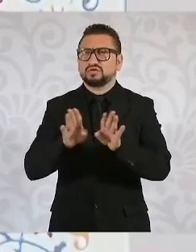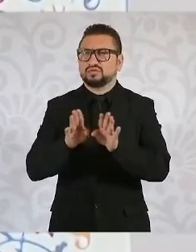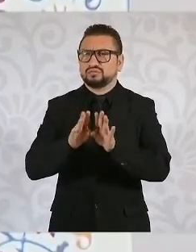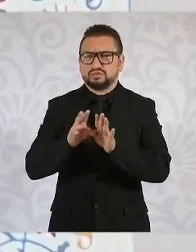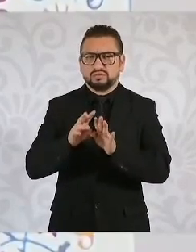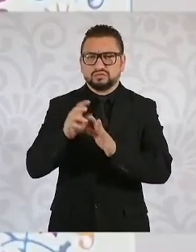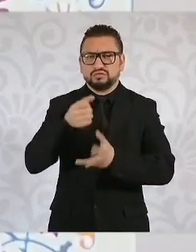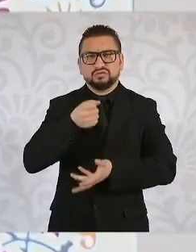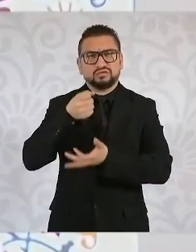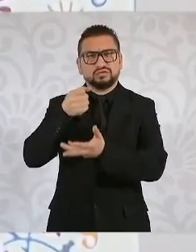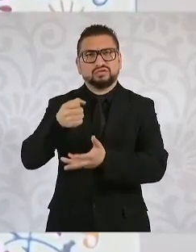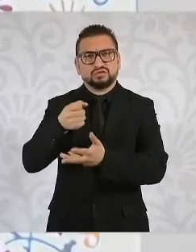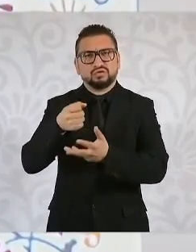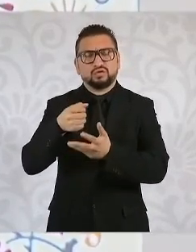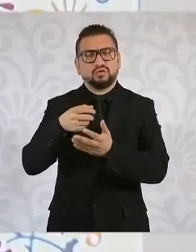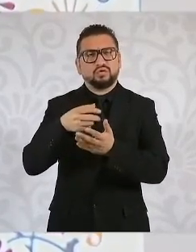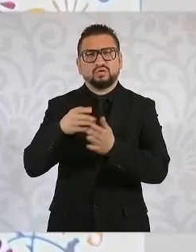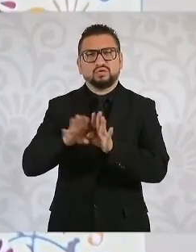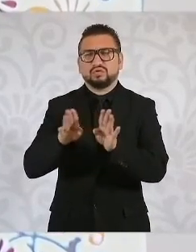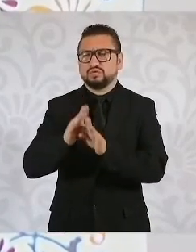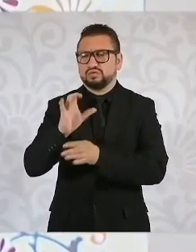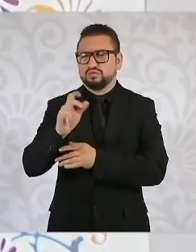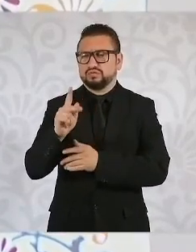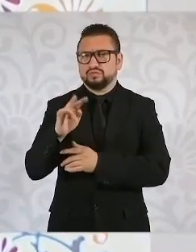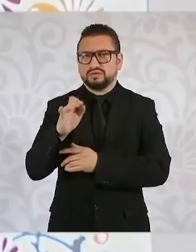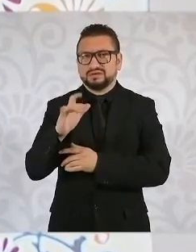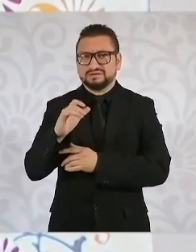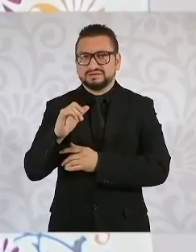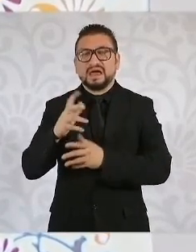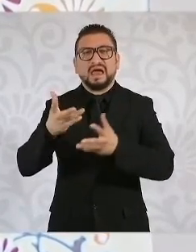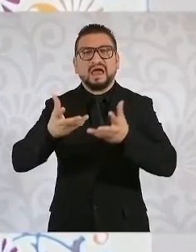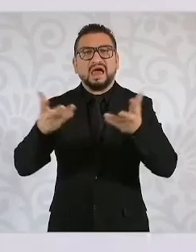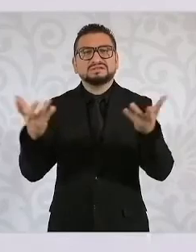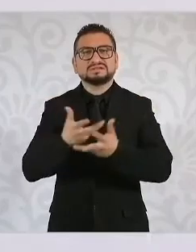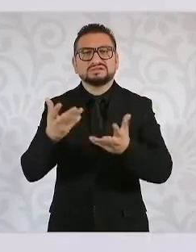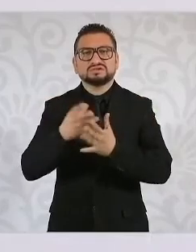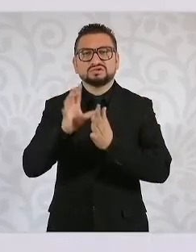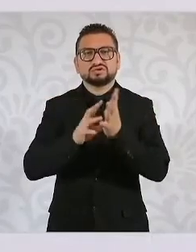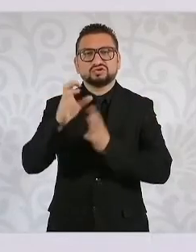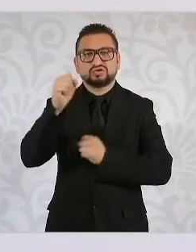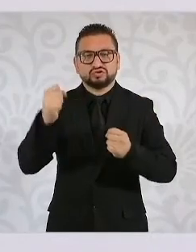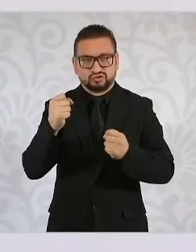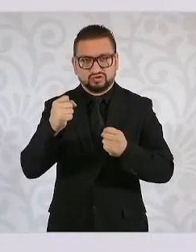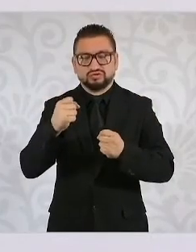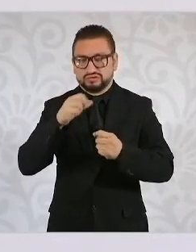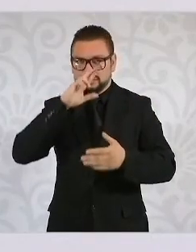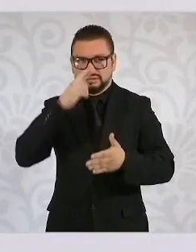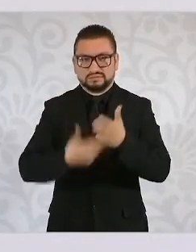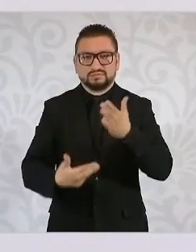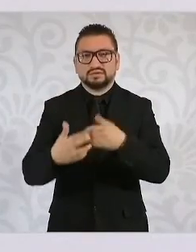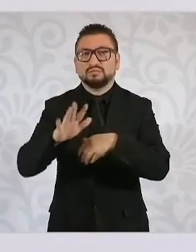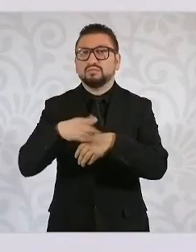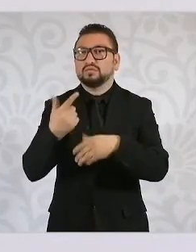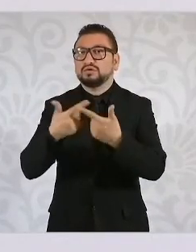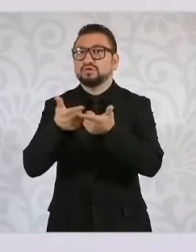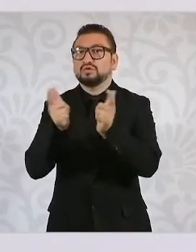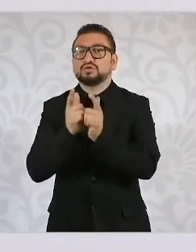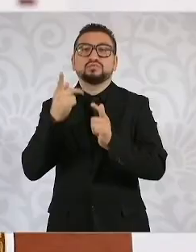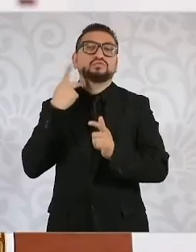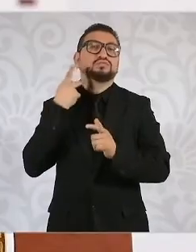Inconstitucionalidad o Controversias, ¿cómo se dice? Acciones de Inconstitucionalidad de partidos